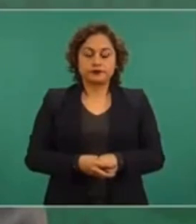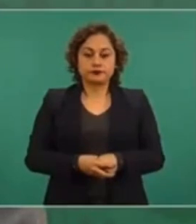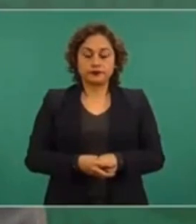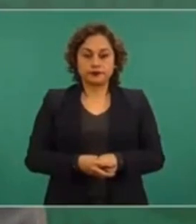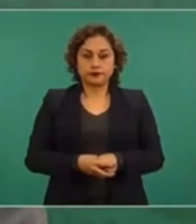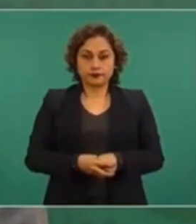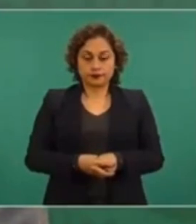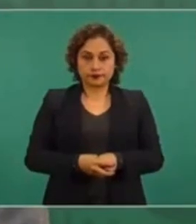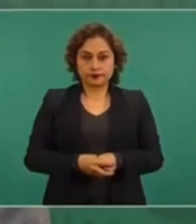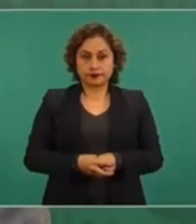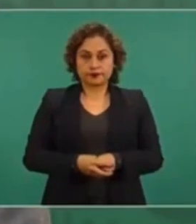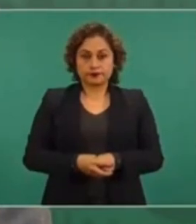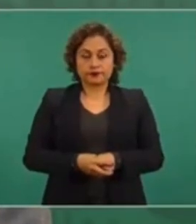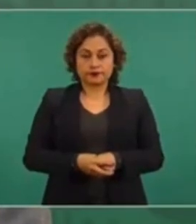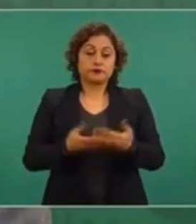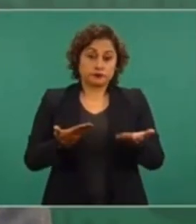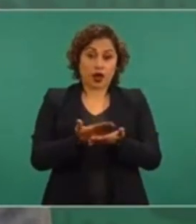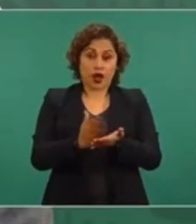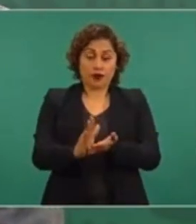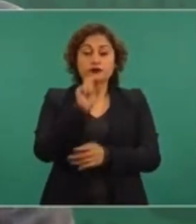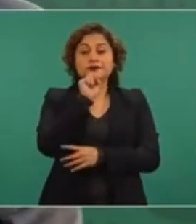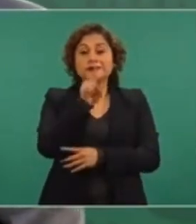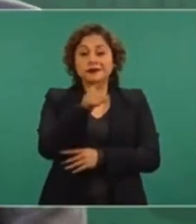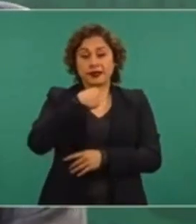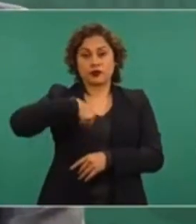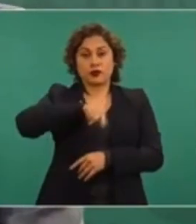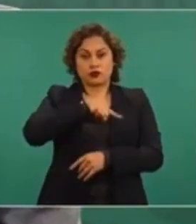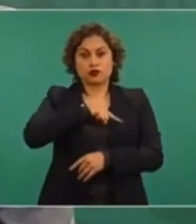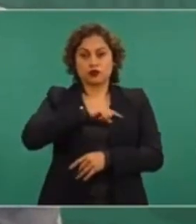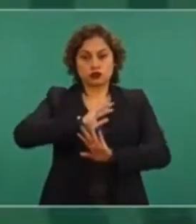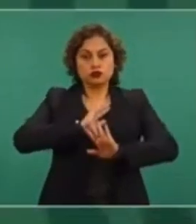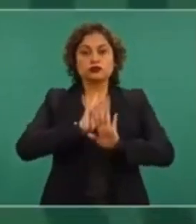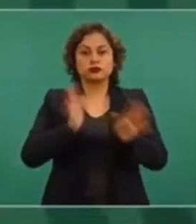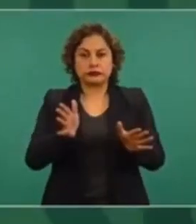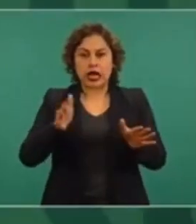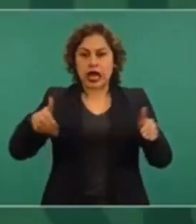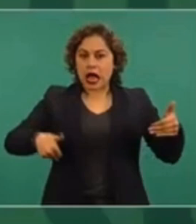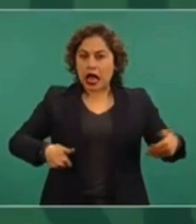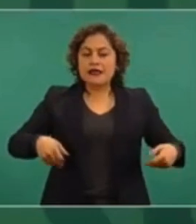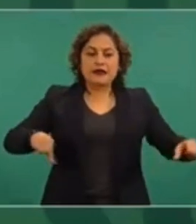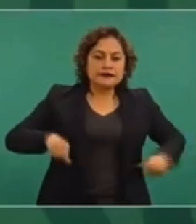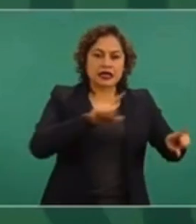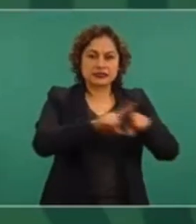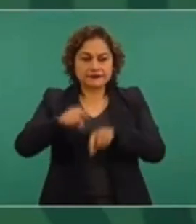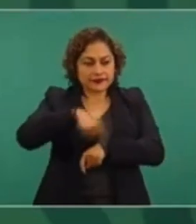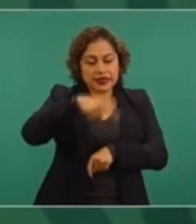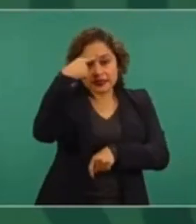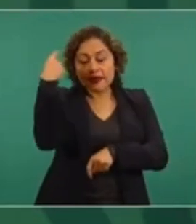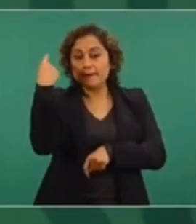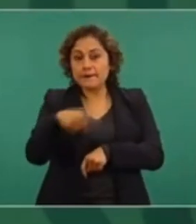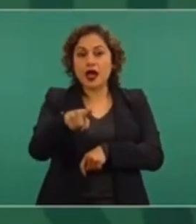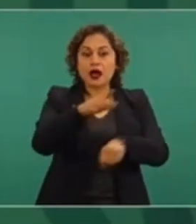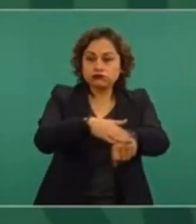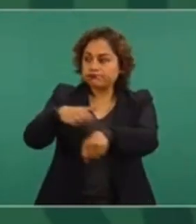Estamos también llevando a cabo acciones de convencimiento para que